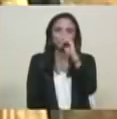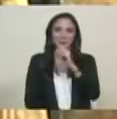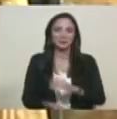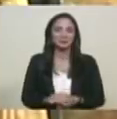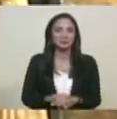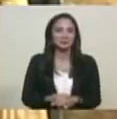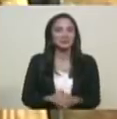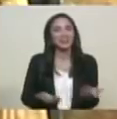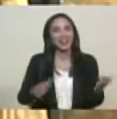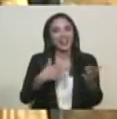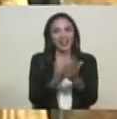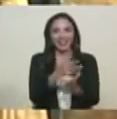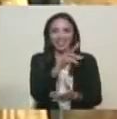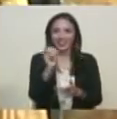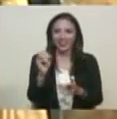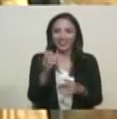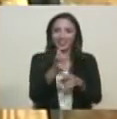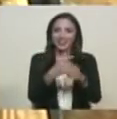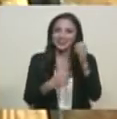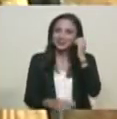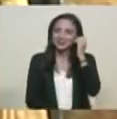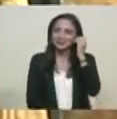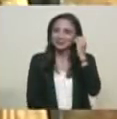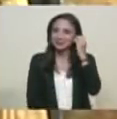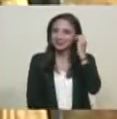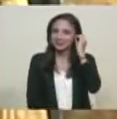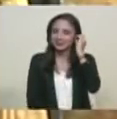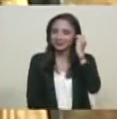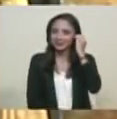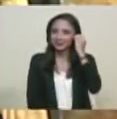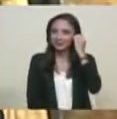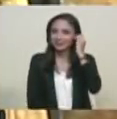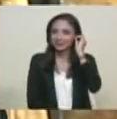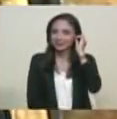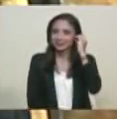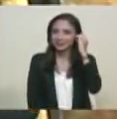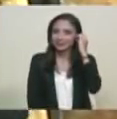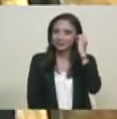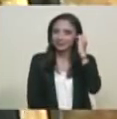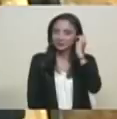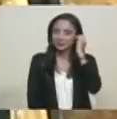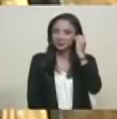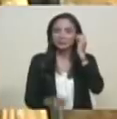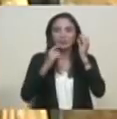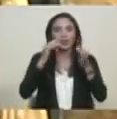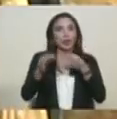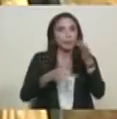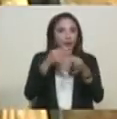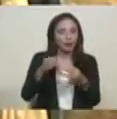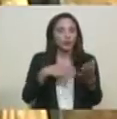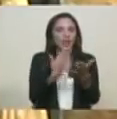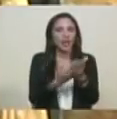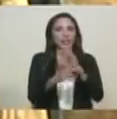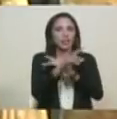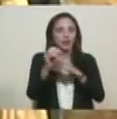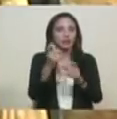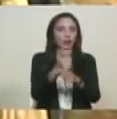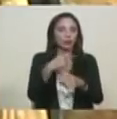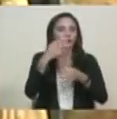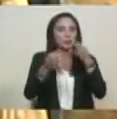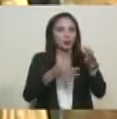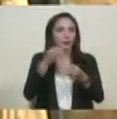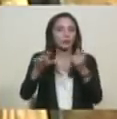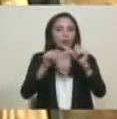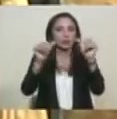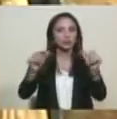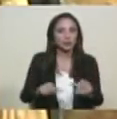Y del 30 de agosto hasta el 20 de septiembre, estaremos explicando al país cómo va a ser el nuevo